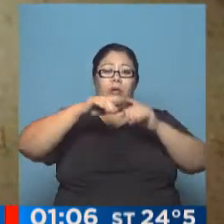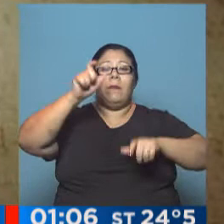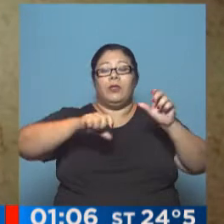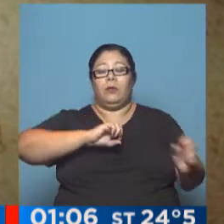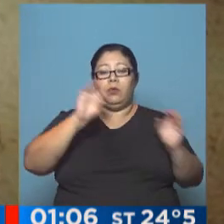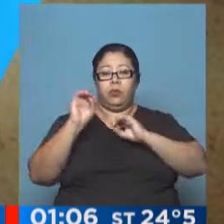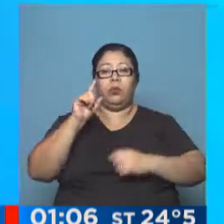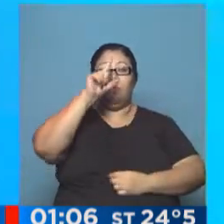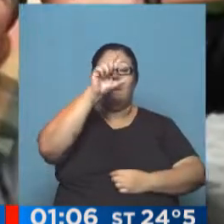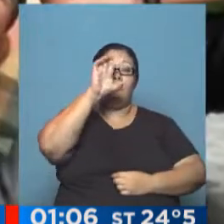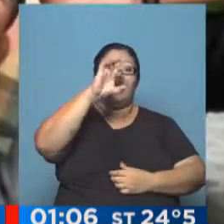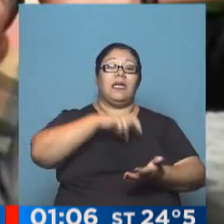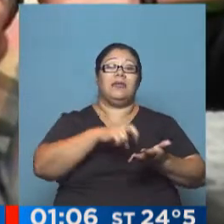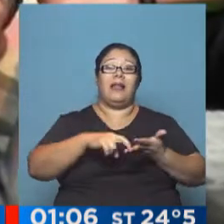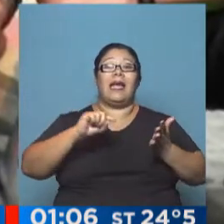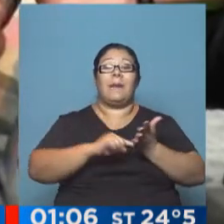salteña.